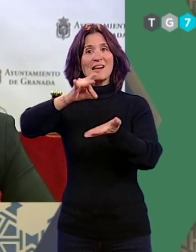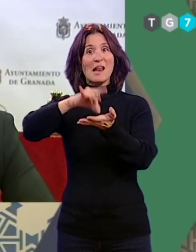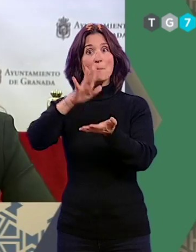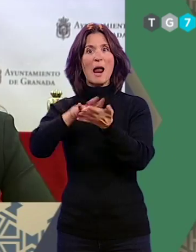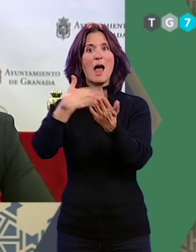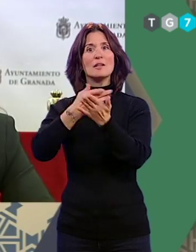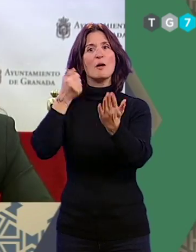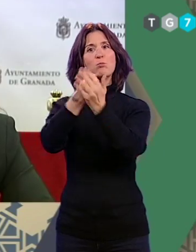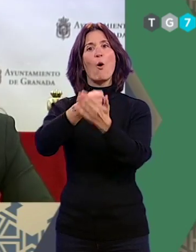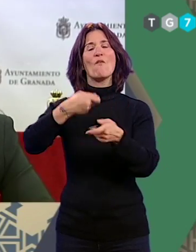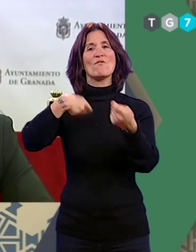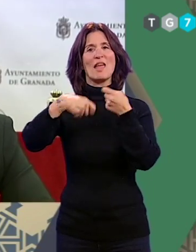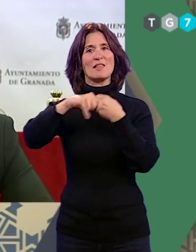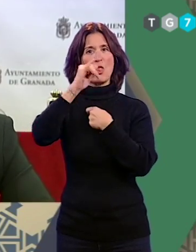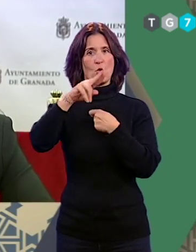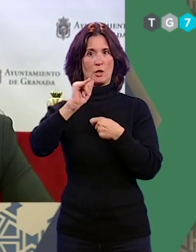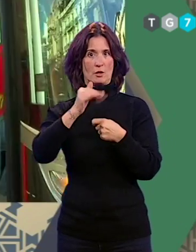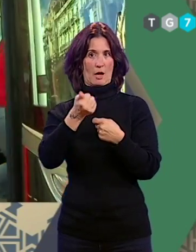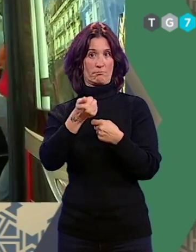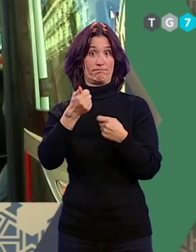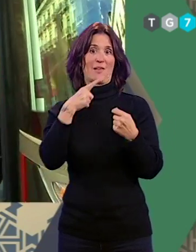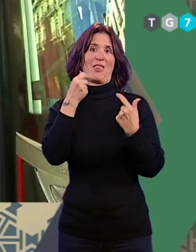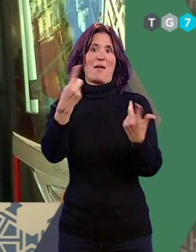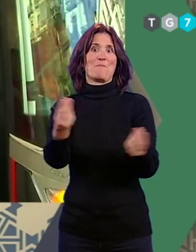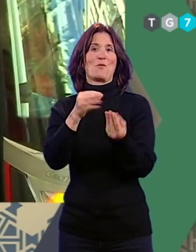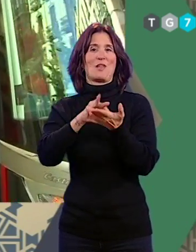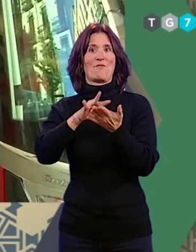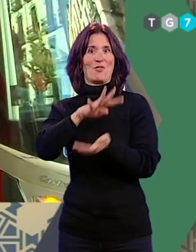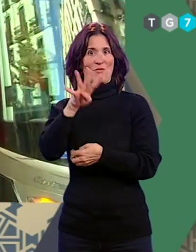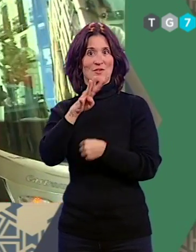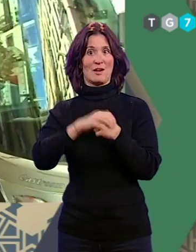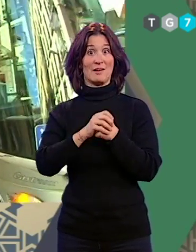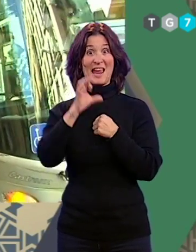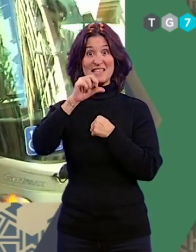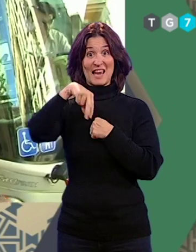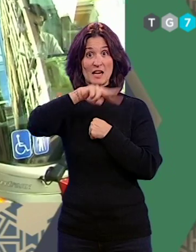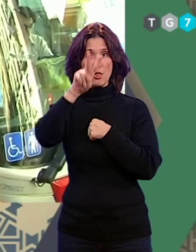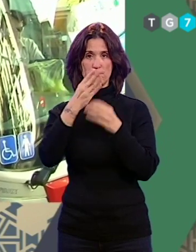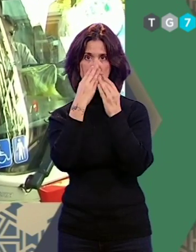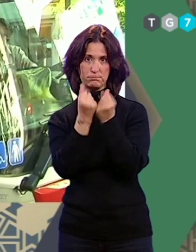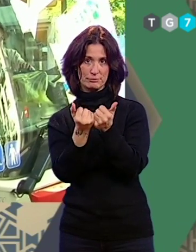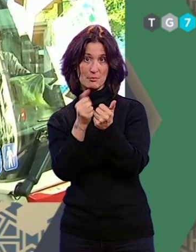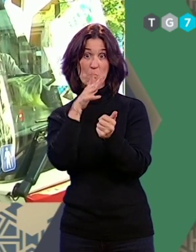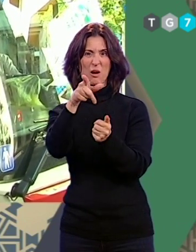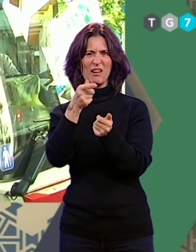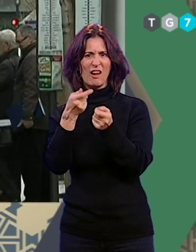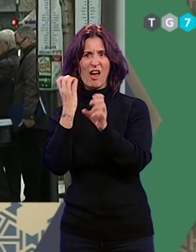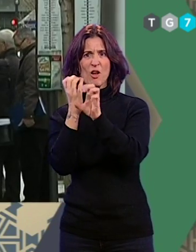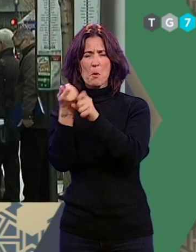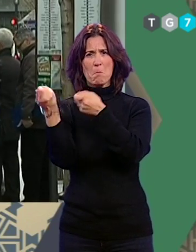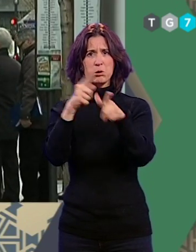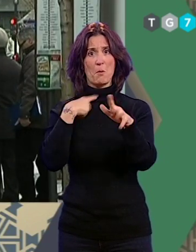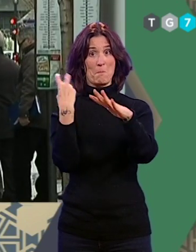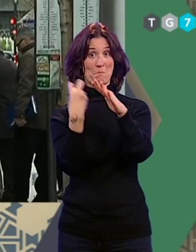también se mejora el servicio en la chana. La línea SN2 desaparece al ser su recorrido similar al del metro.